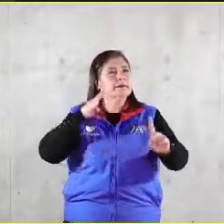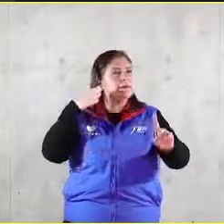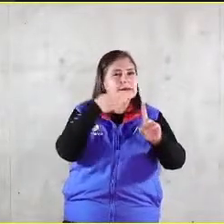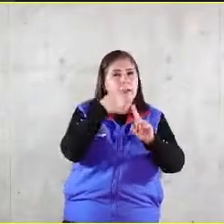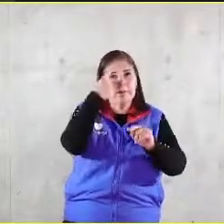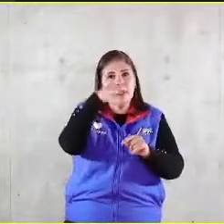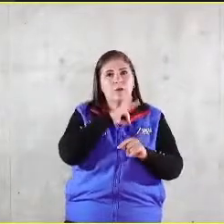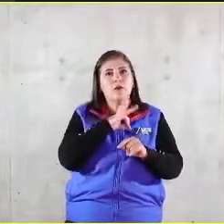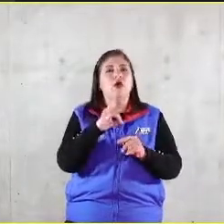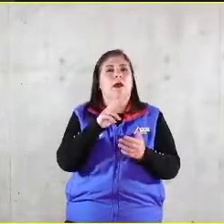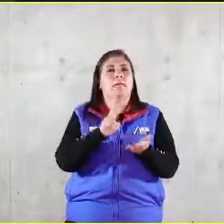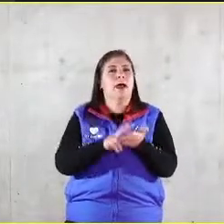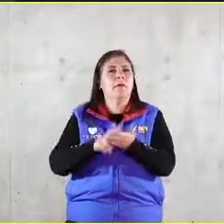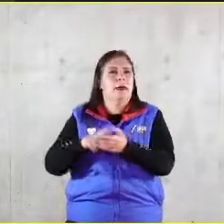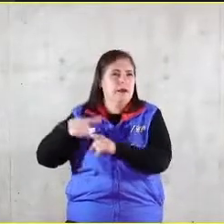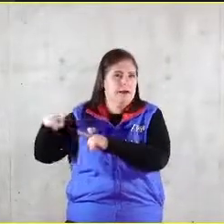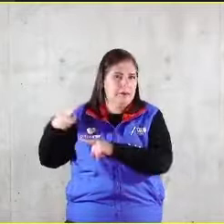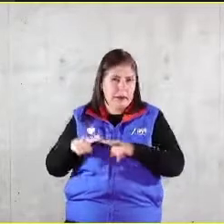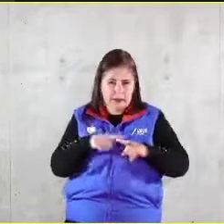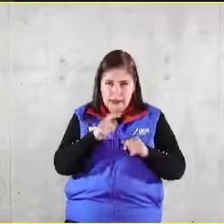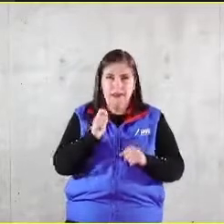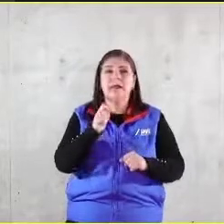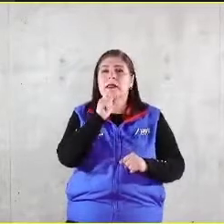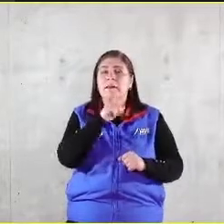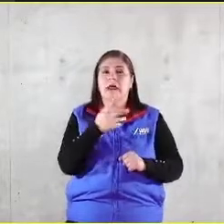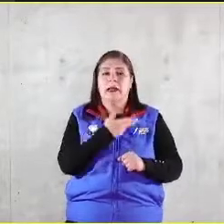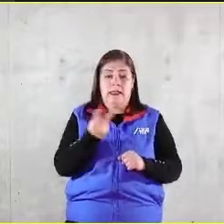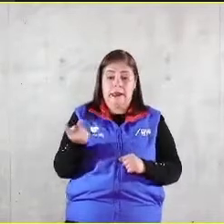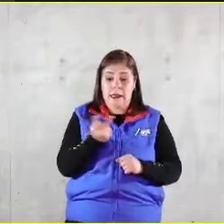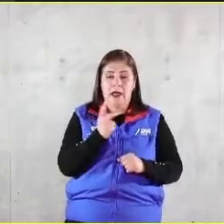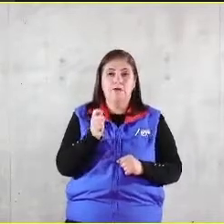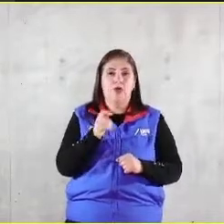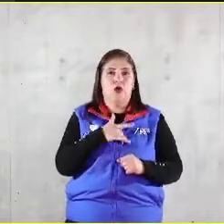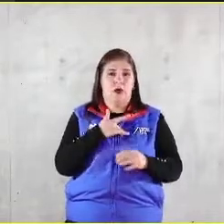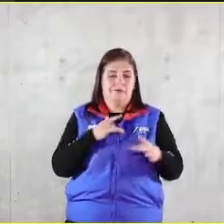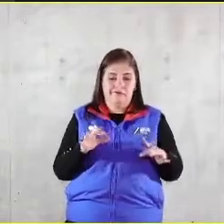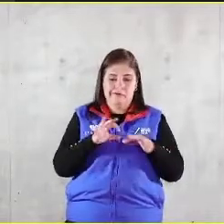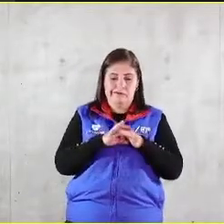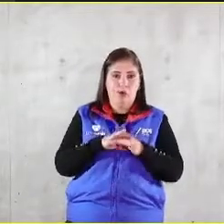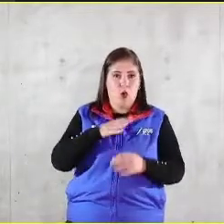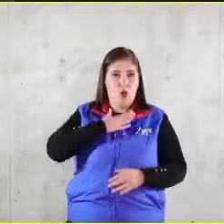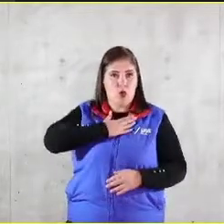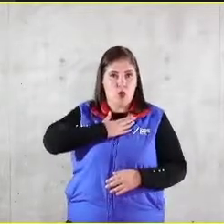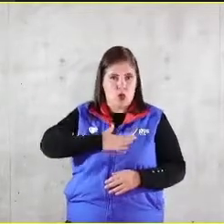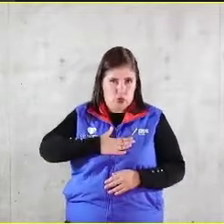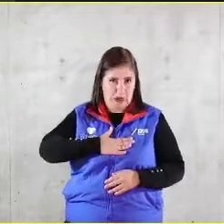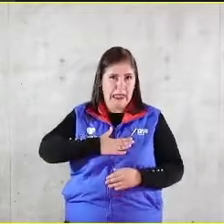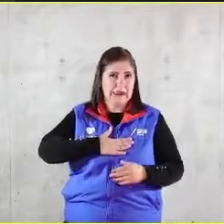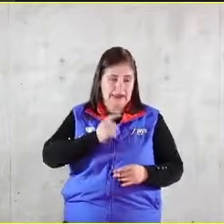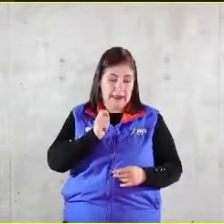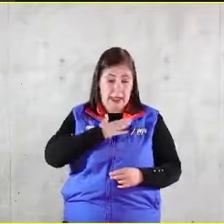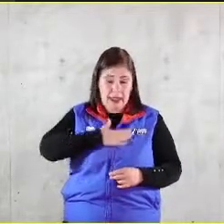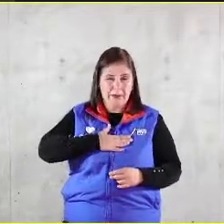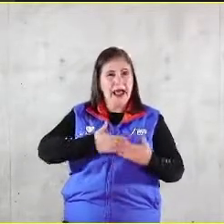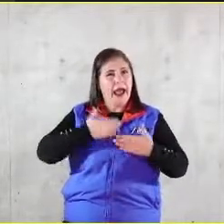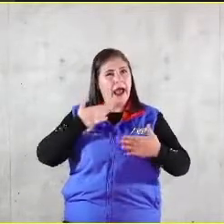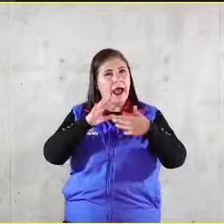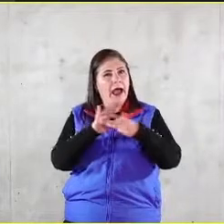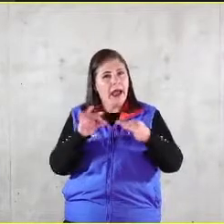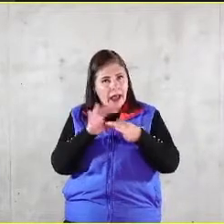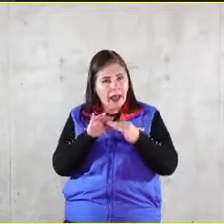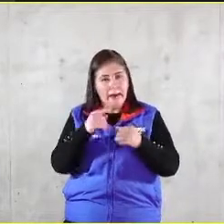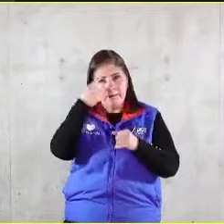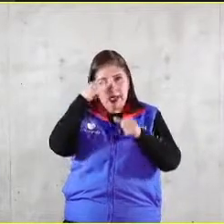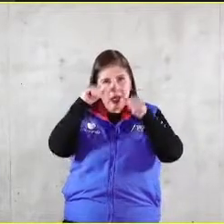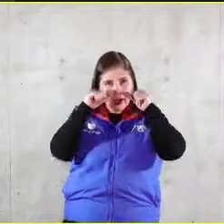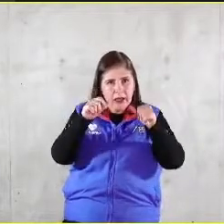tensión entre estas dos realidades que hay que poner con la justicia en las dos dimensiones que hemos explicado de cara al bien común